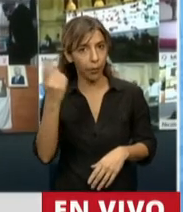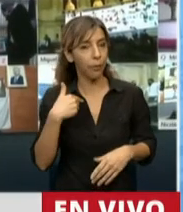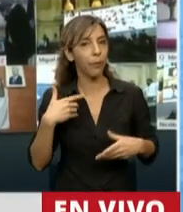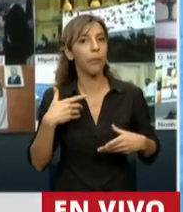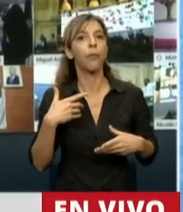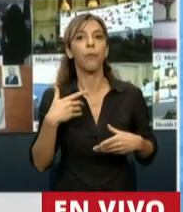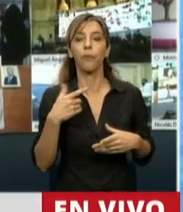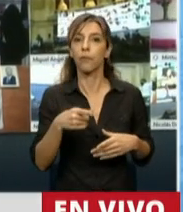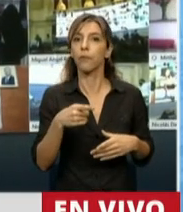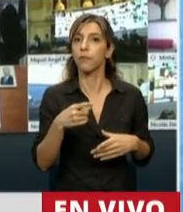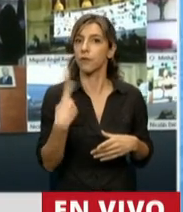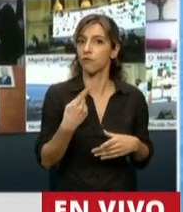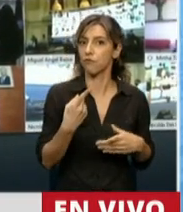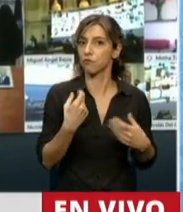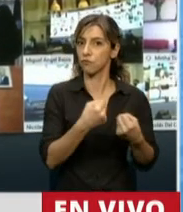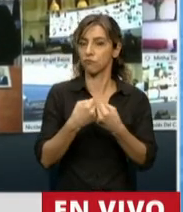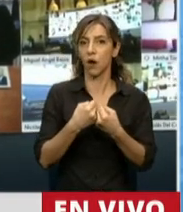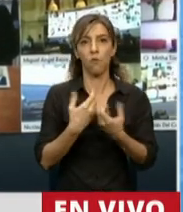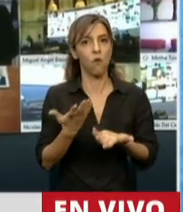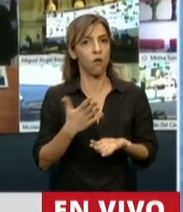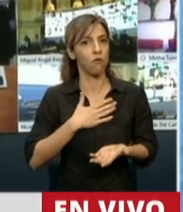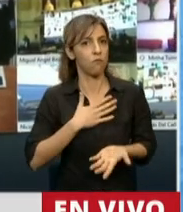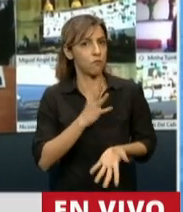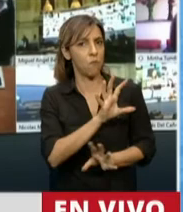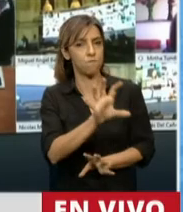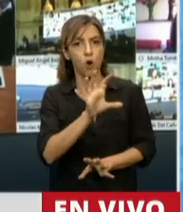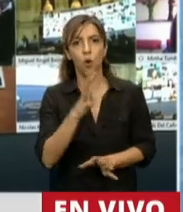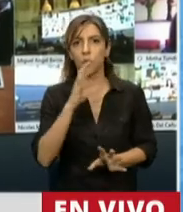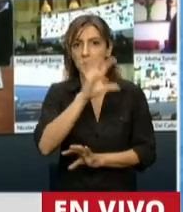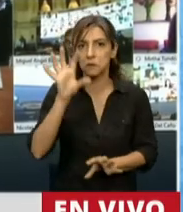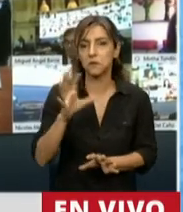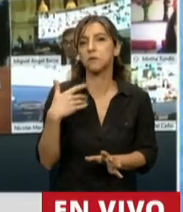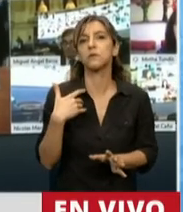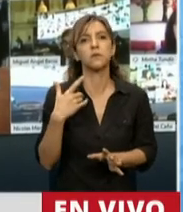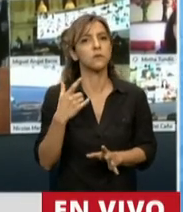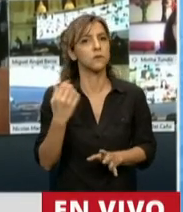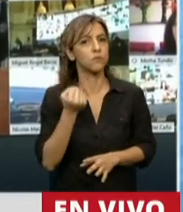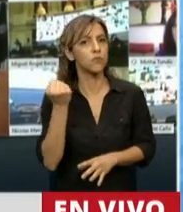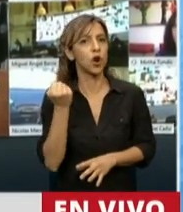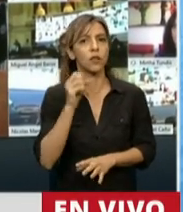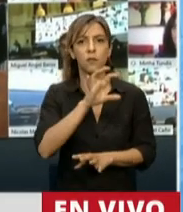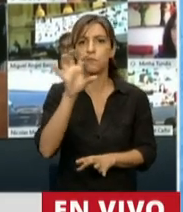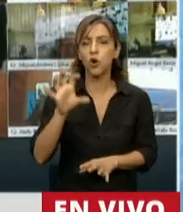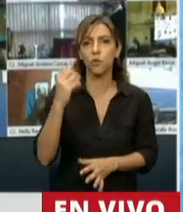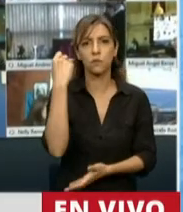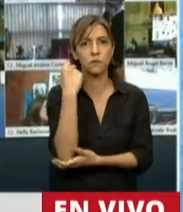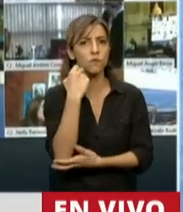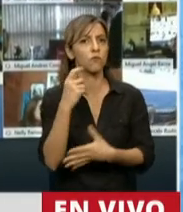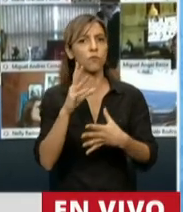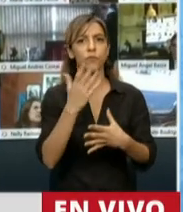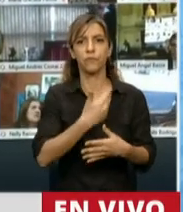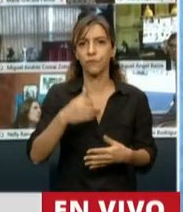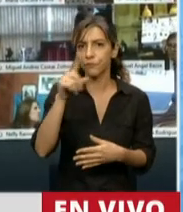permitido a una provincia ordenada económicamente y financieramente poder enfrentar esta